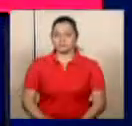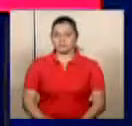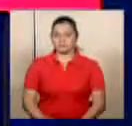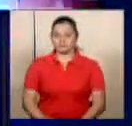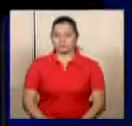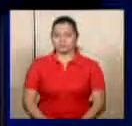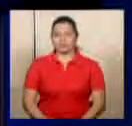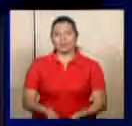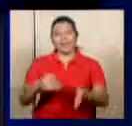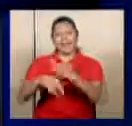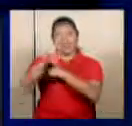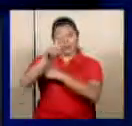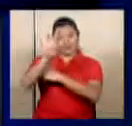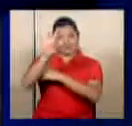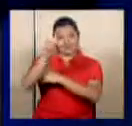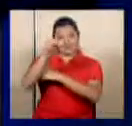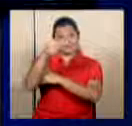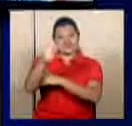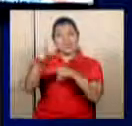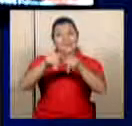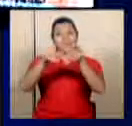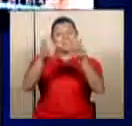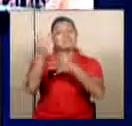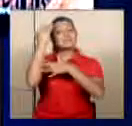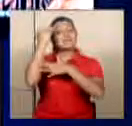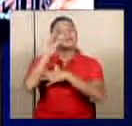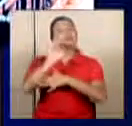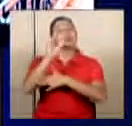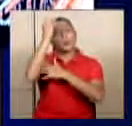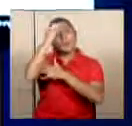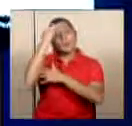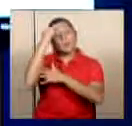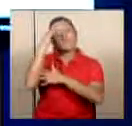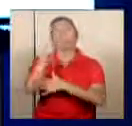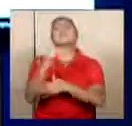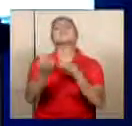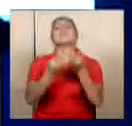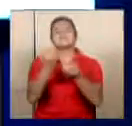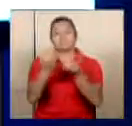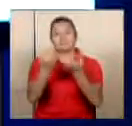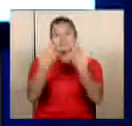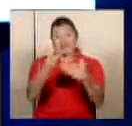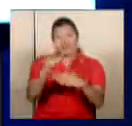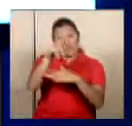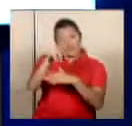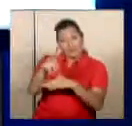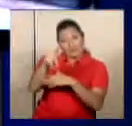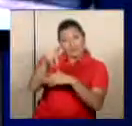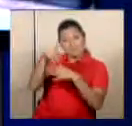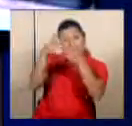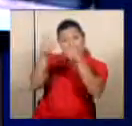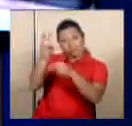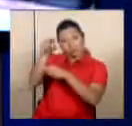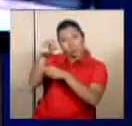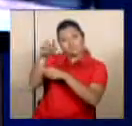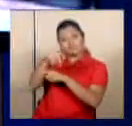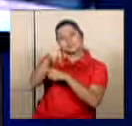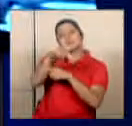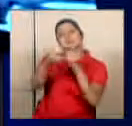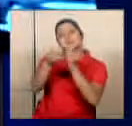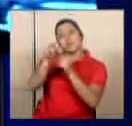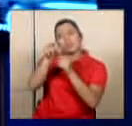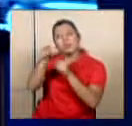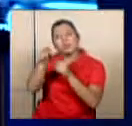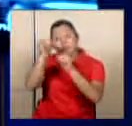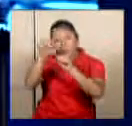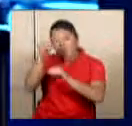En RTN Noticias también queremos conocer su opinión, por eso hemos creado el hashtag presupuesto 2015. Usted puede opinar